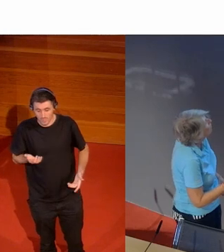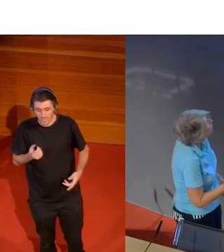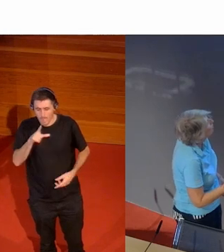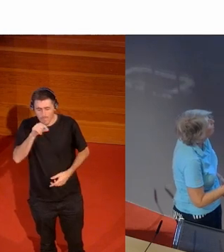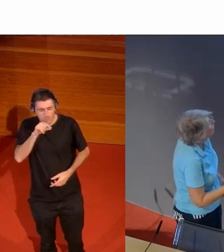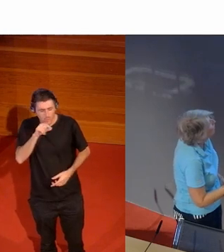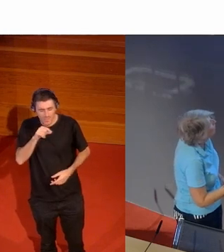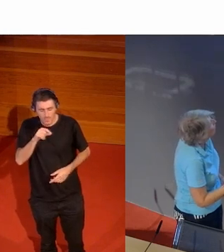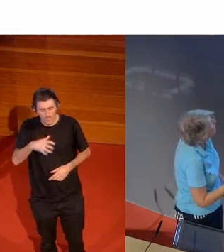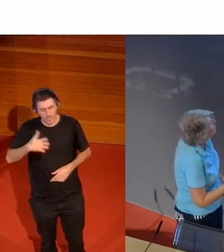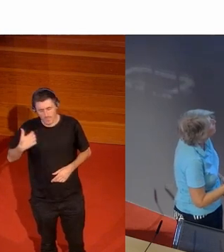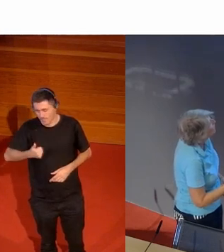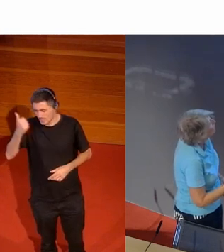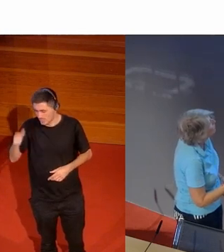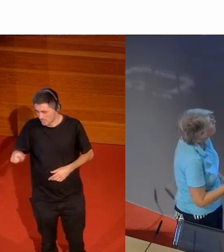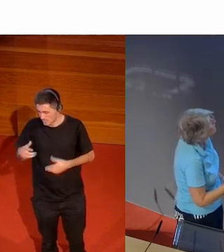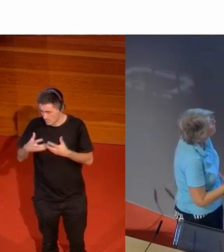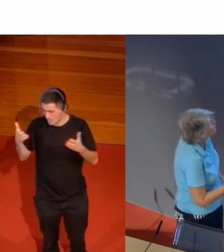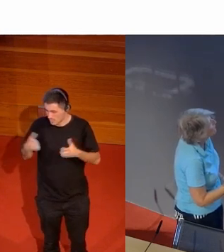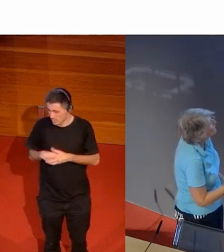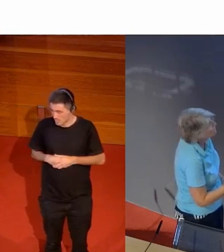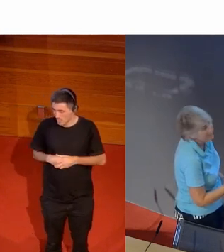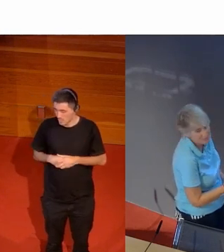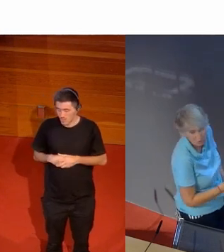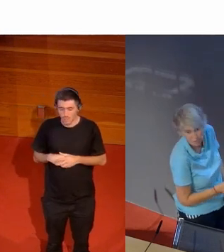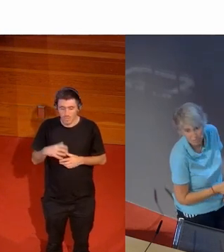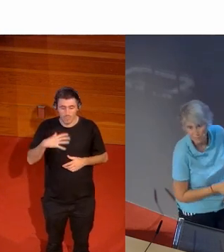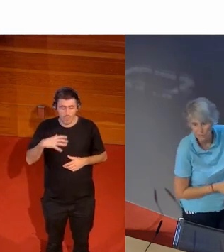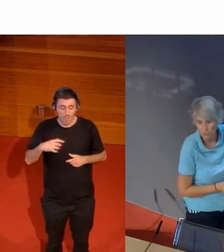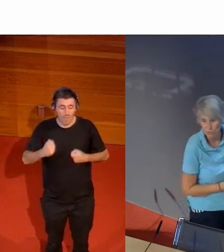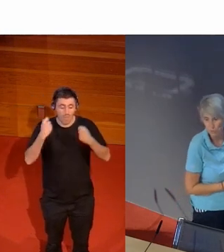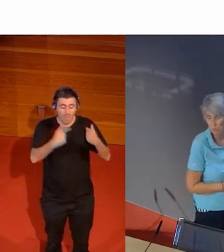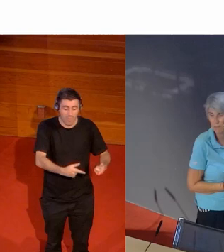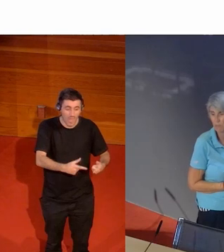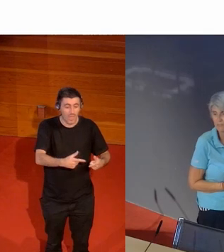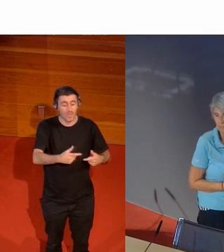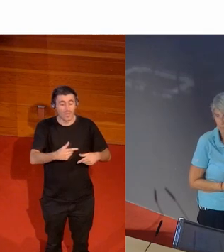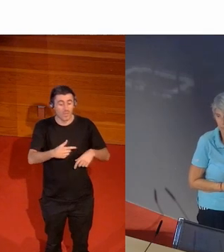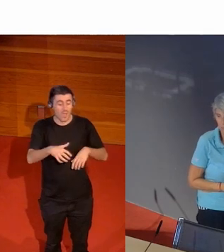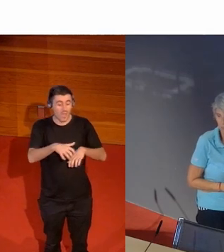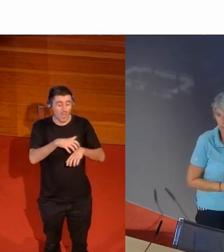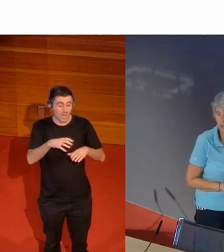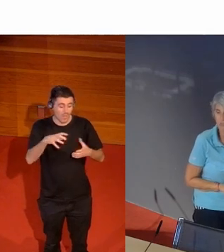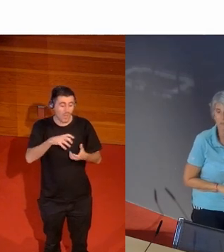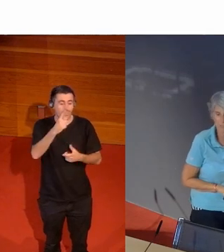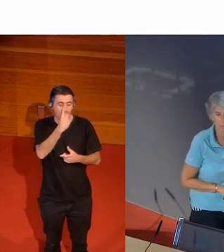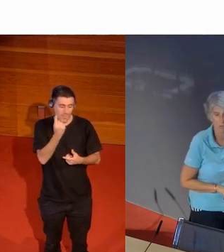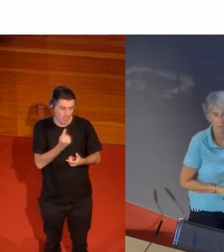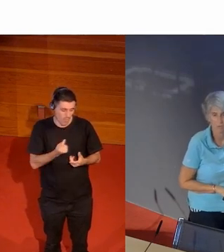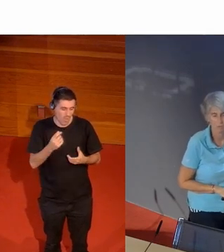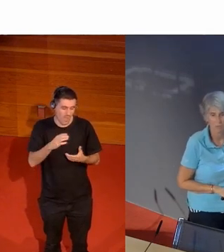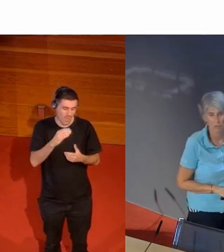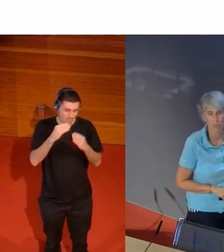es esto que le ponen una hamburguesa unas patatas y un gatito riéndose porque me parece una falta de respeto no es